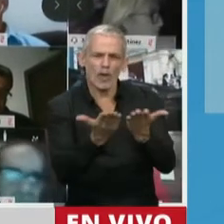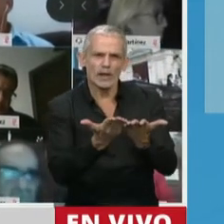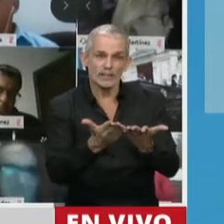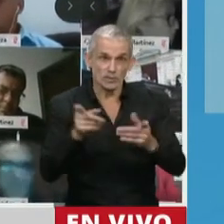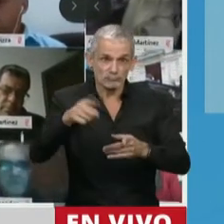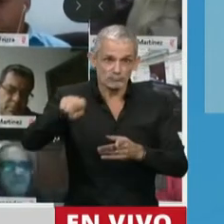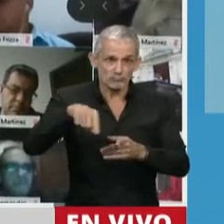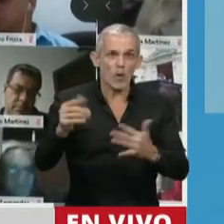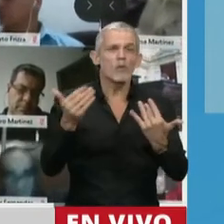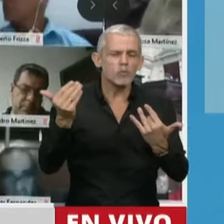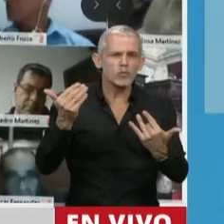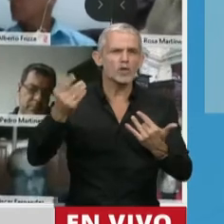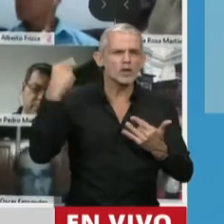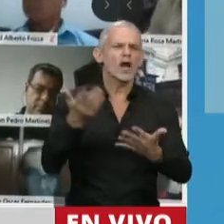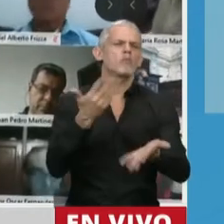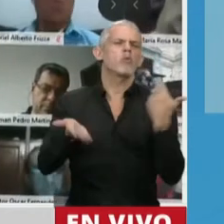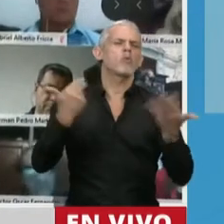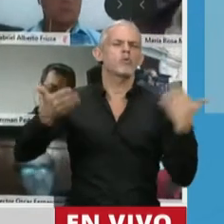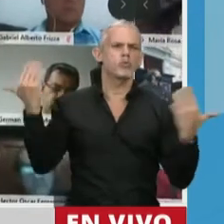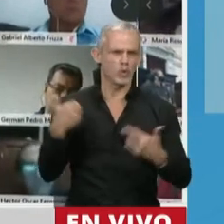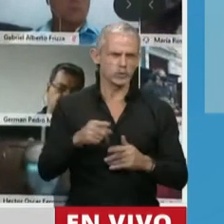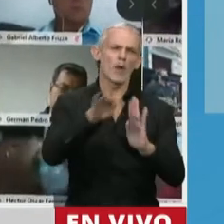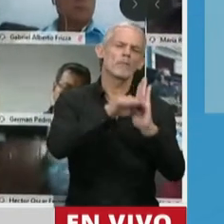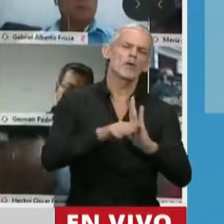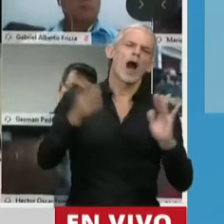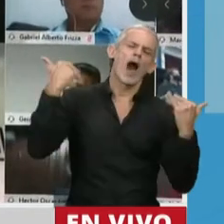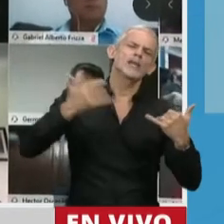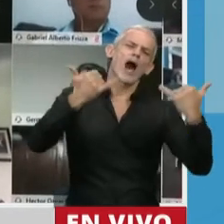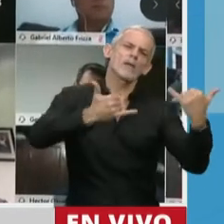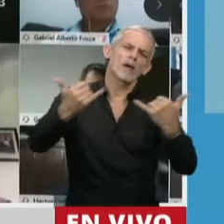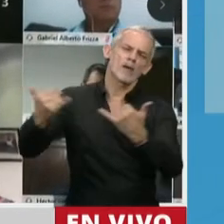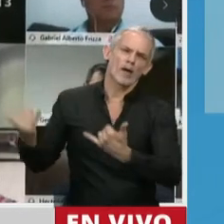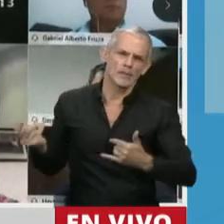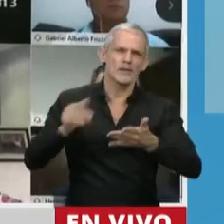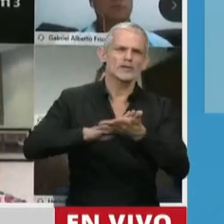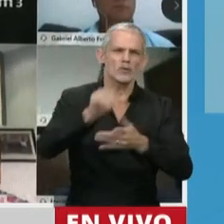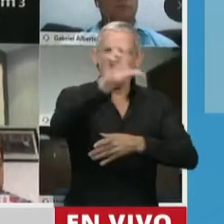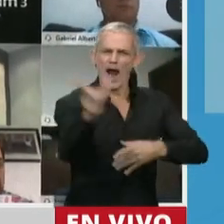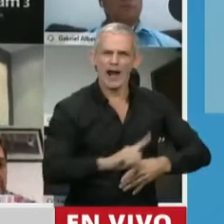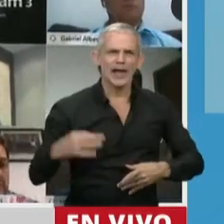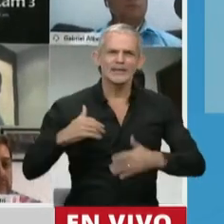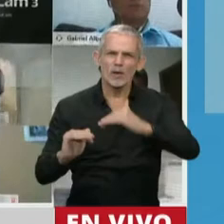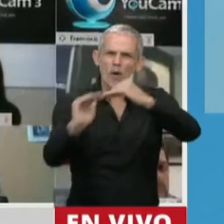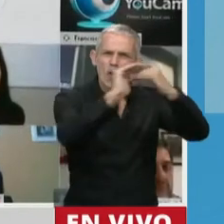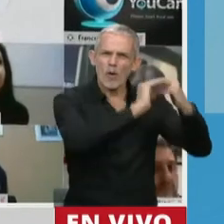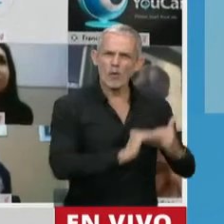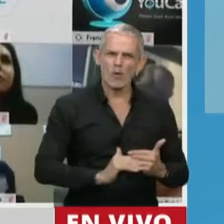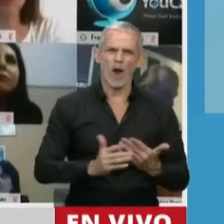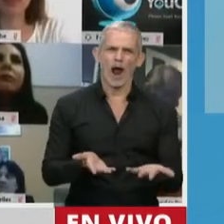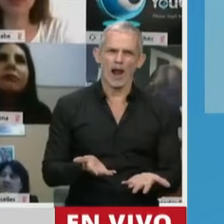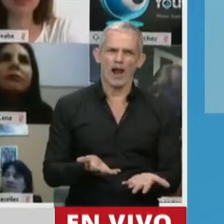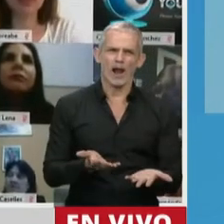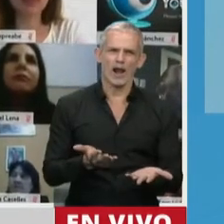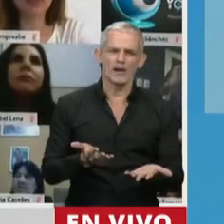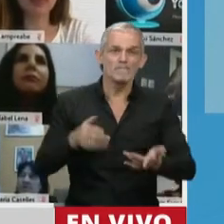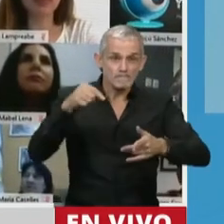capaces de desmantelar tantos programas que hacían a la federalización de la educación. Y